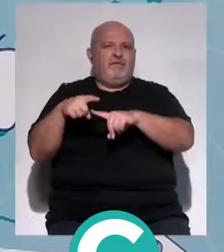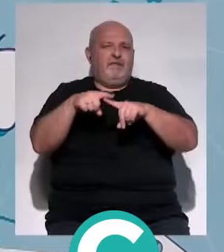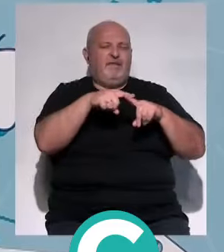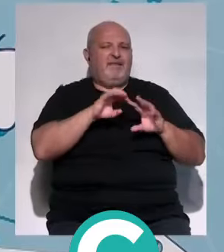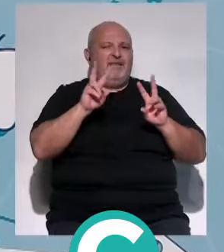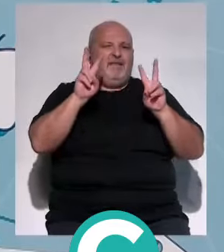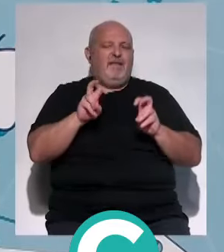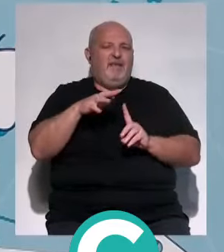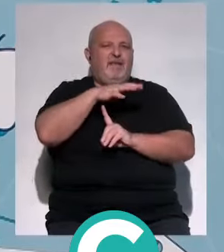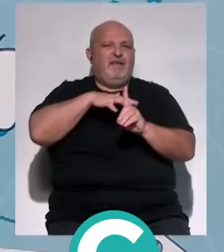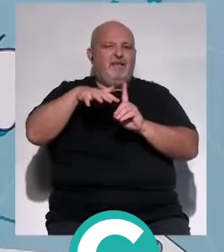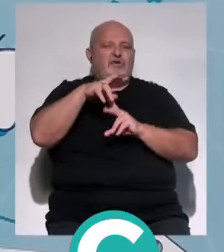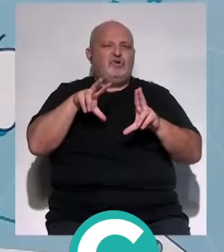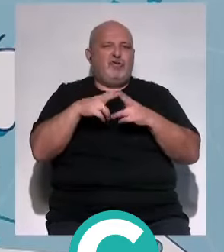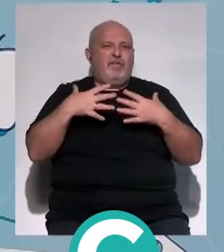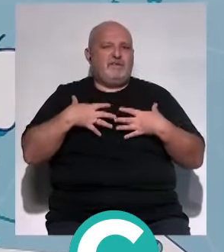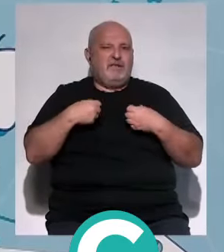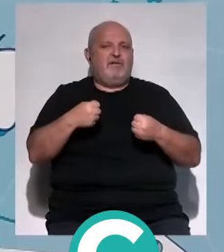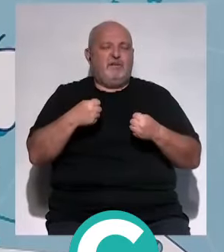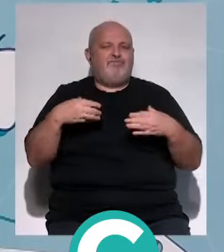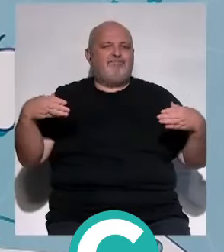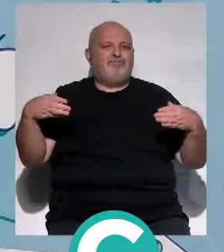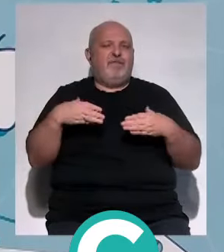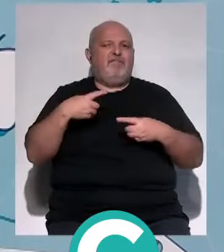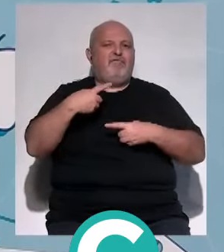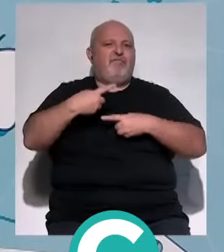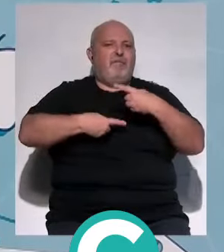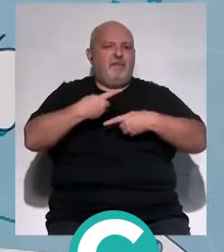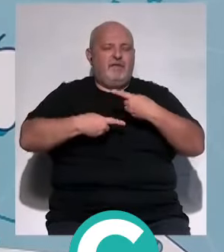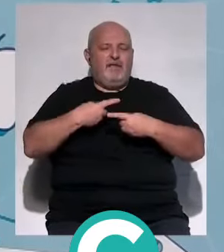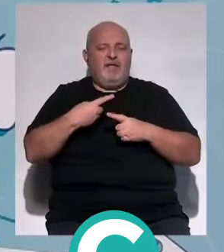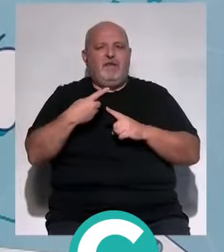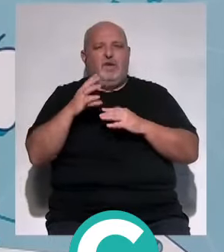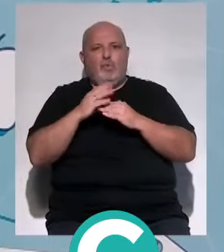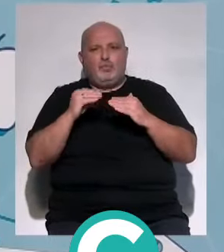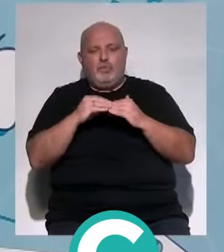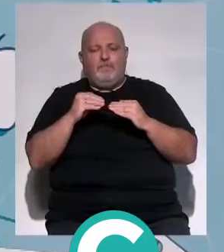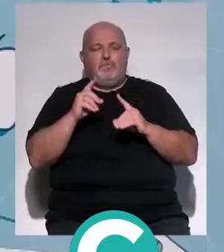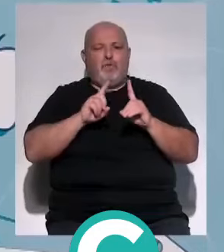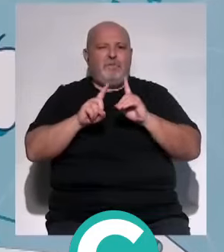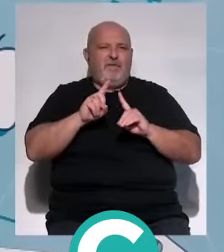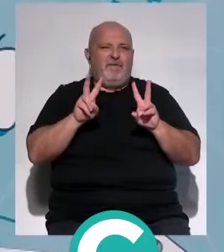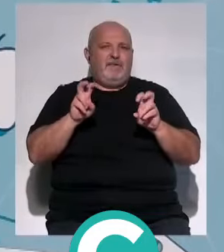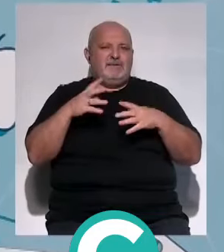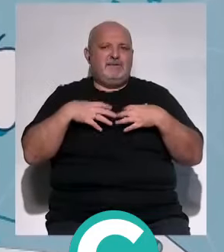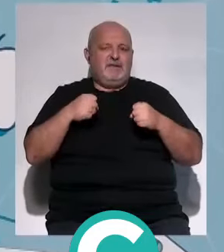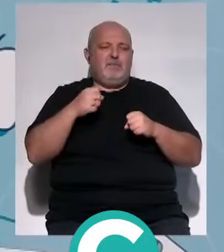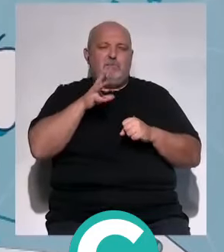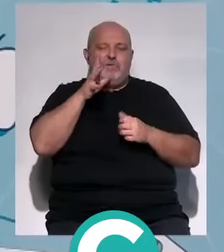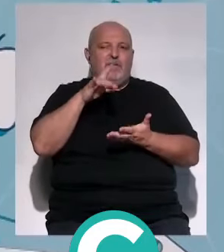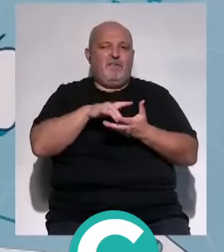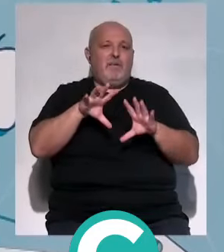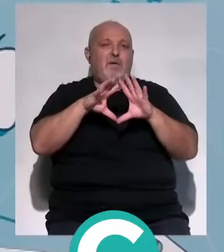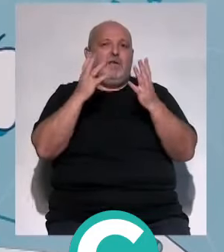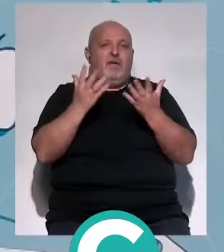del entorno sociosanitario que aglutinan a familiares y afectados por estos problemas de salud con motivo del